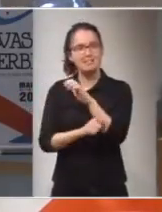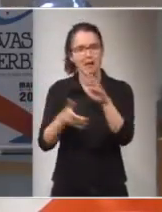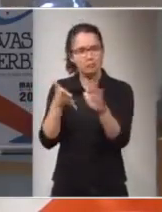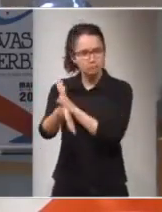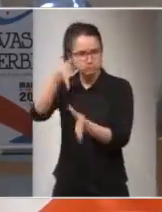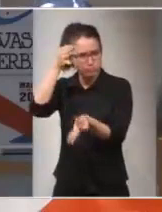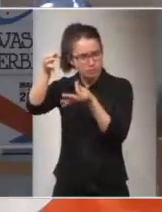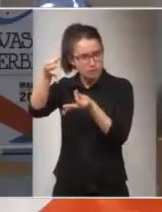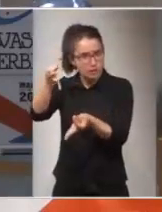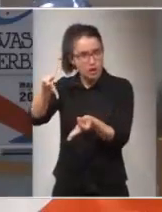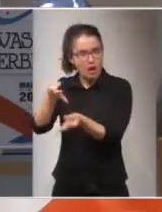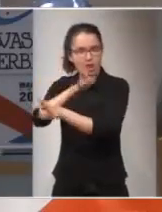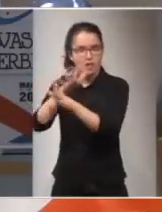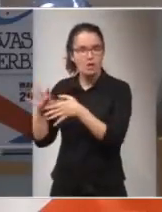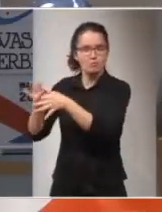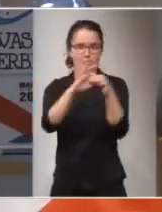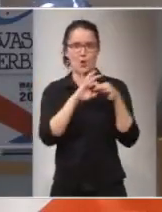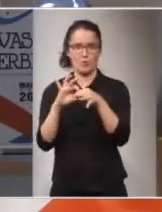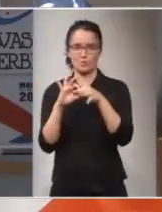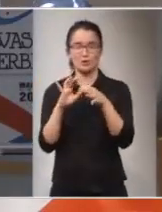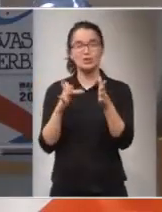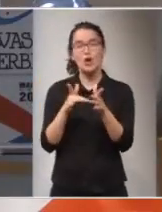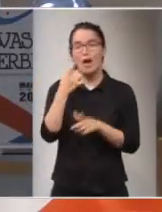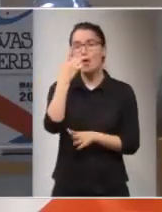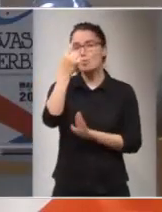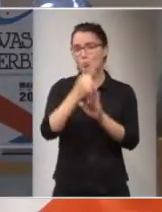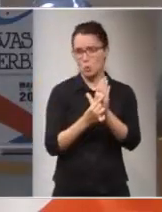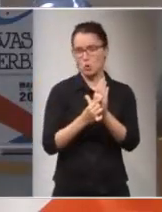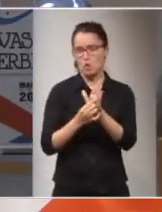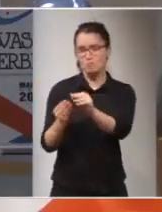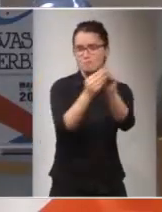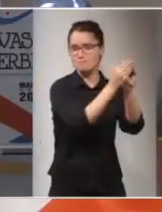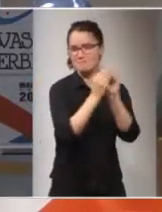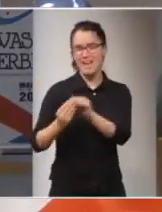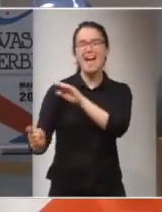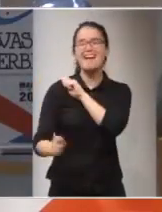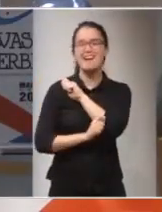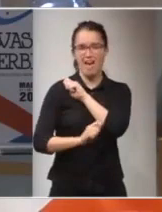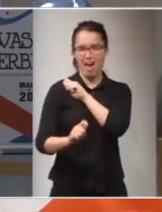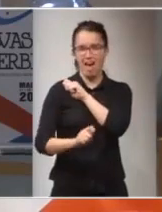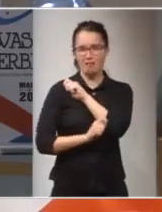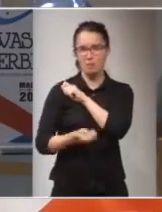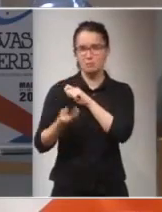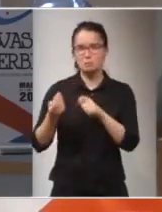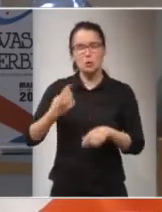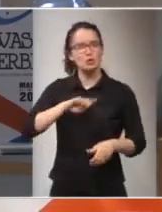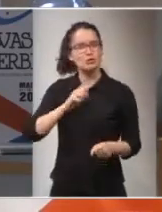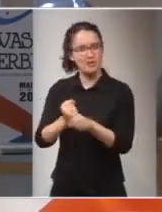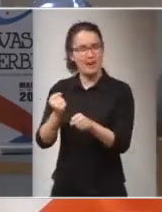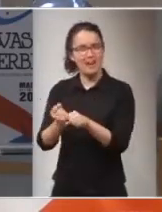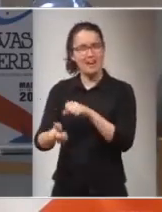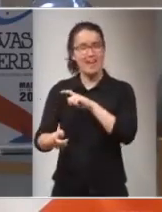eso fue lo que nos unió tener un punto común clave con el cual trabajar en inglés